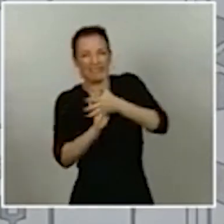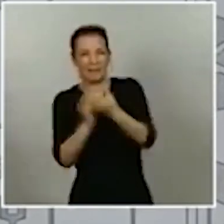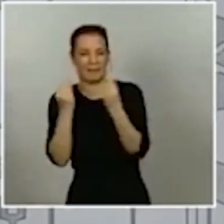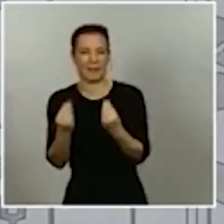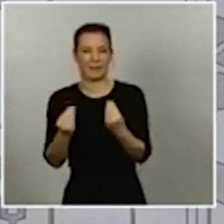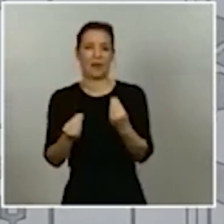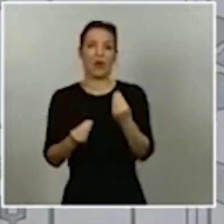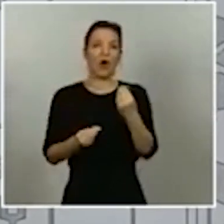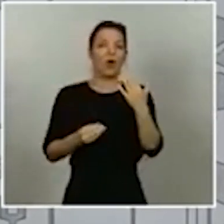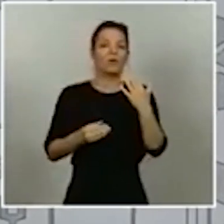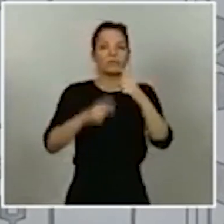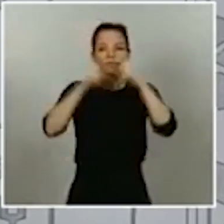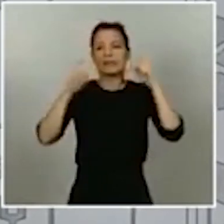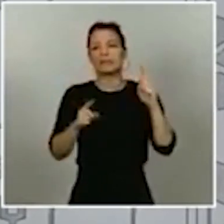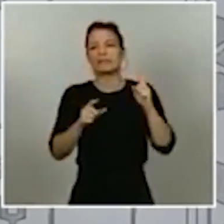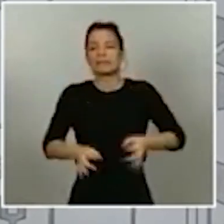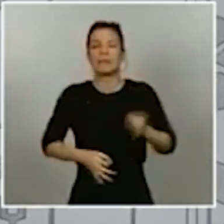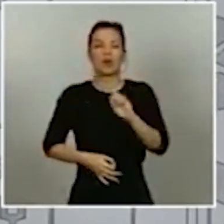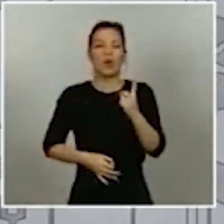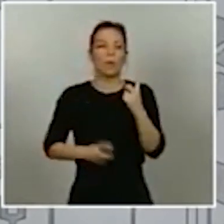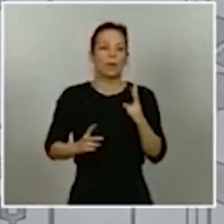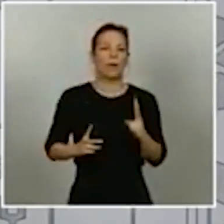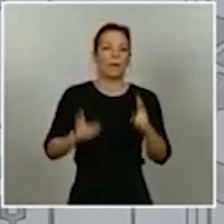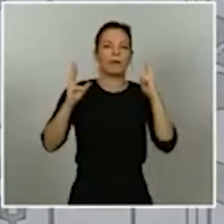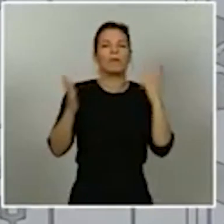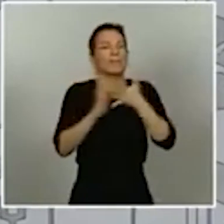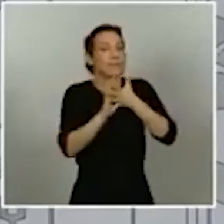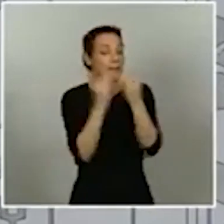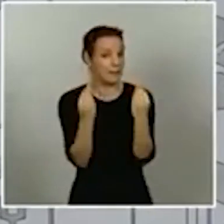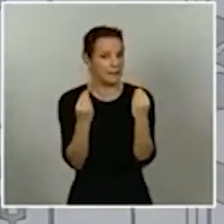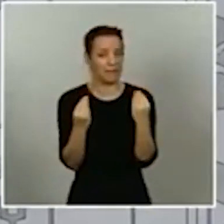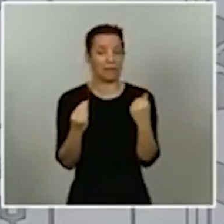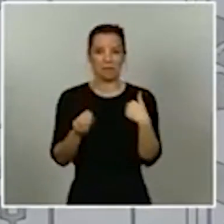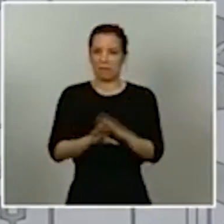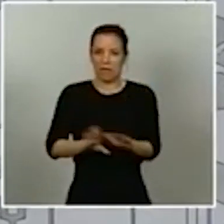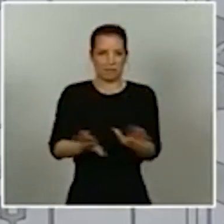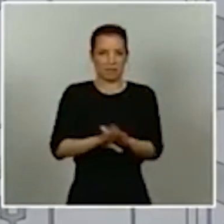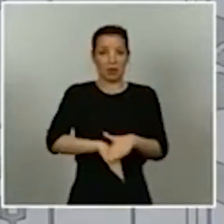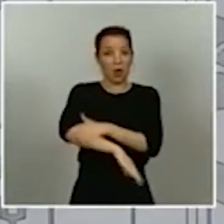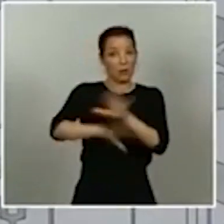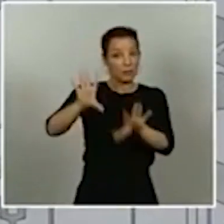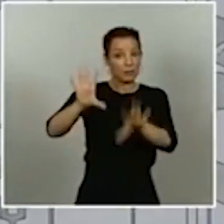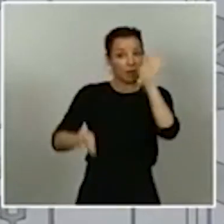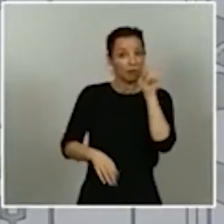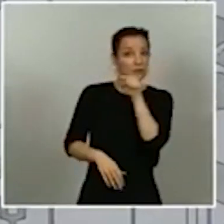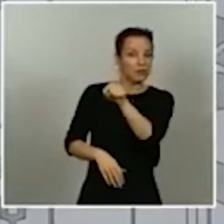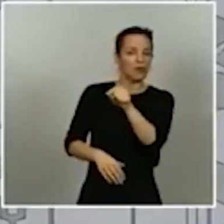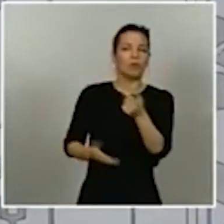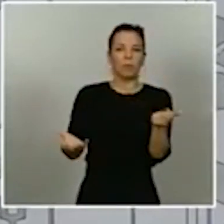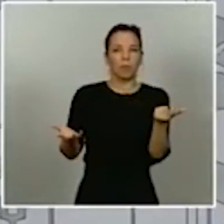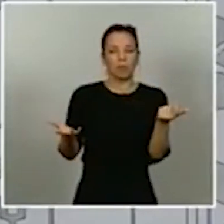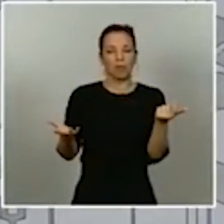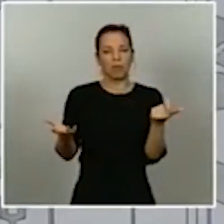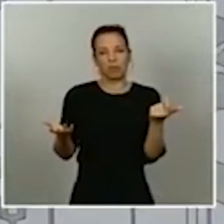que fuera de eso no tengo mucho más que decir. Si el Gobierno toma una decisión, pues entendemos que lo que habrá que hacer es